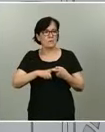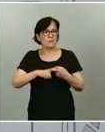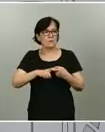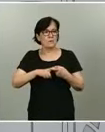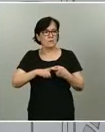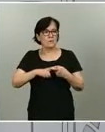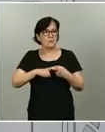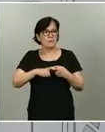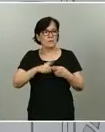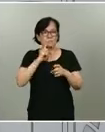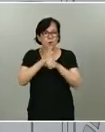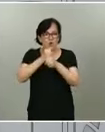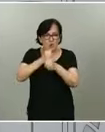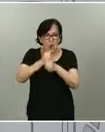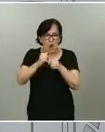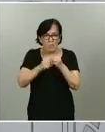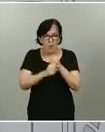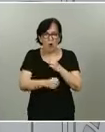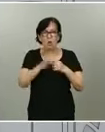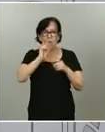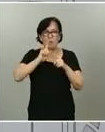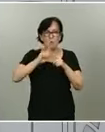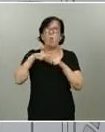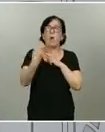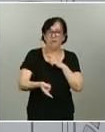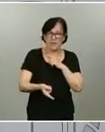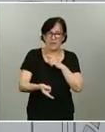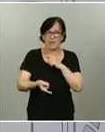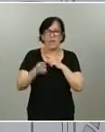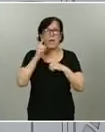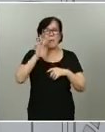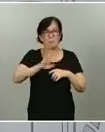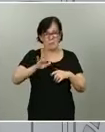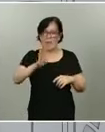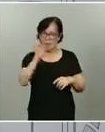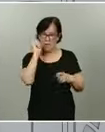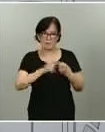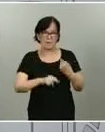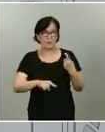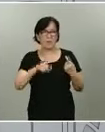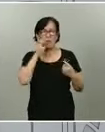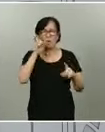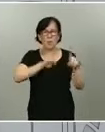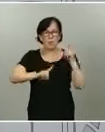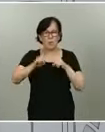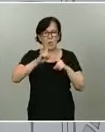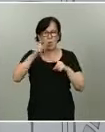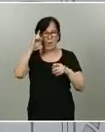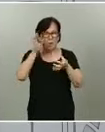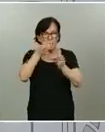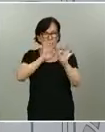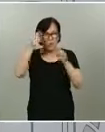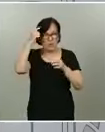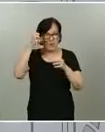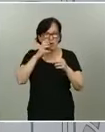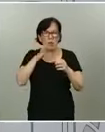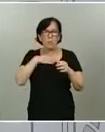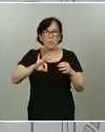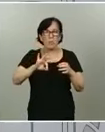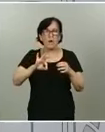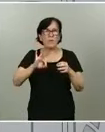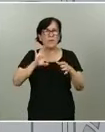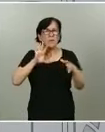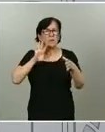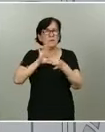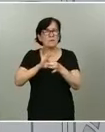trombosis a posteriori, sí que parece que las hay, hay algunos problemas neurológicos de fondo que pueden estar asociados tanto